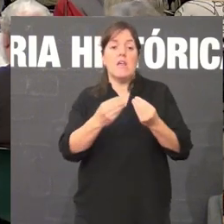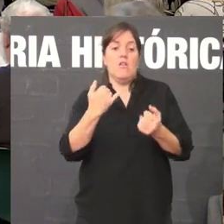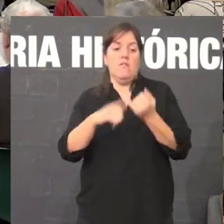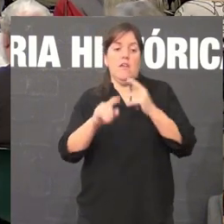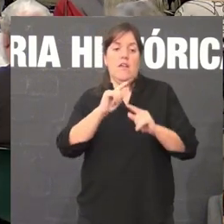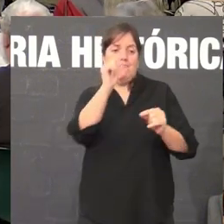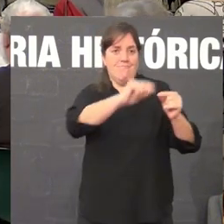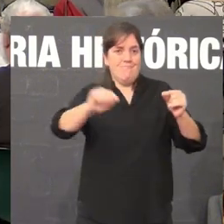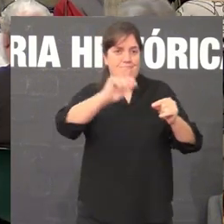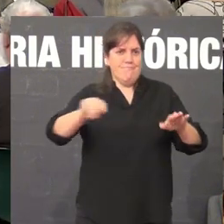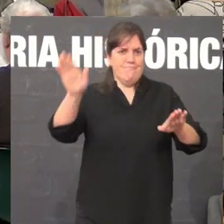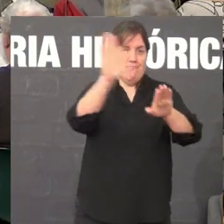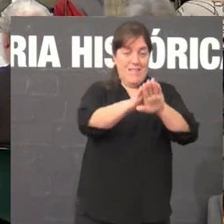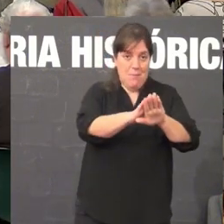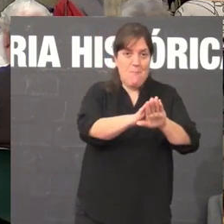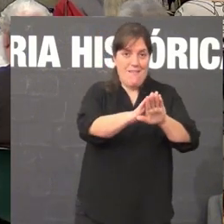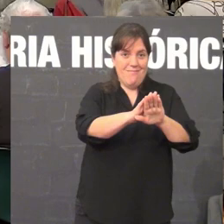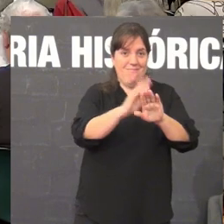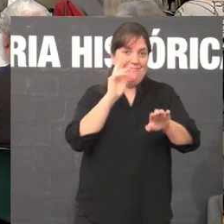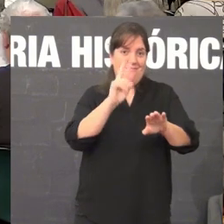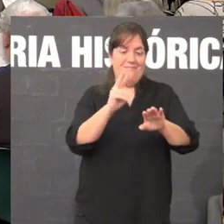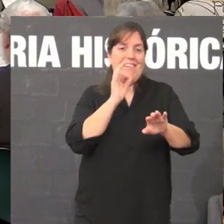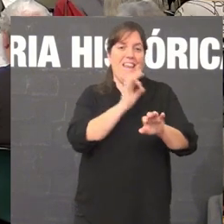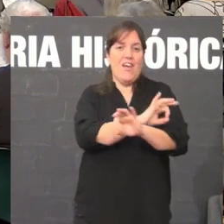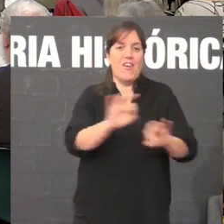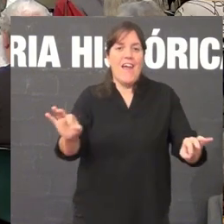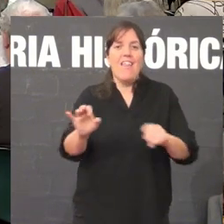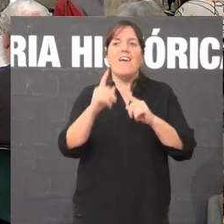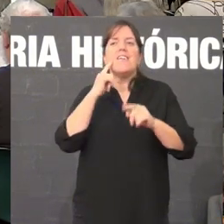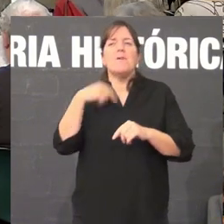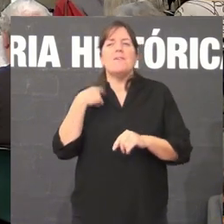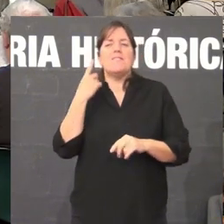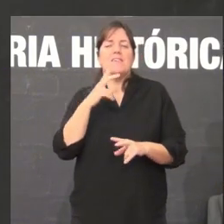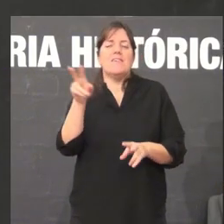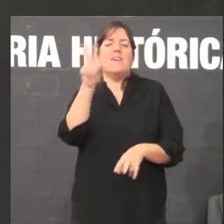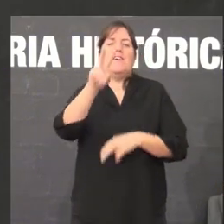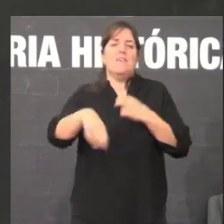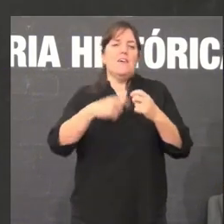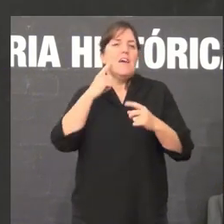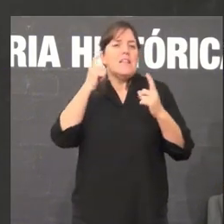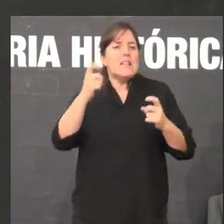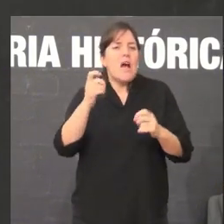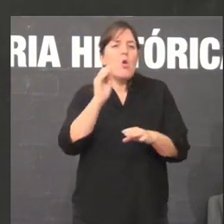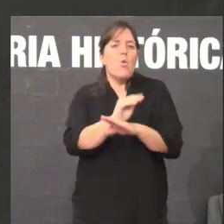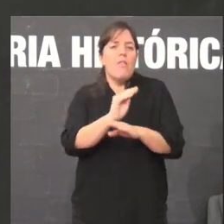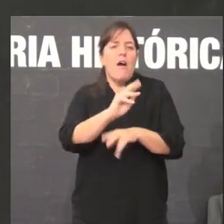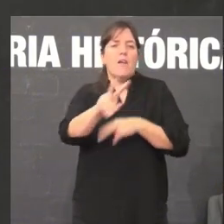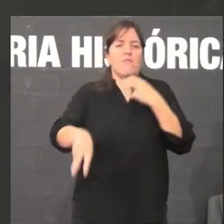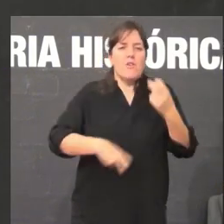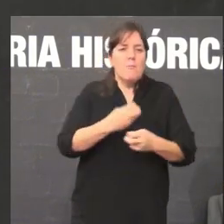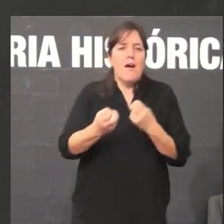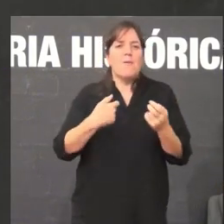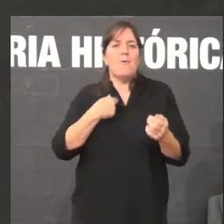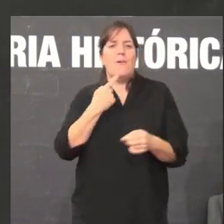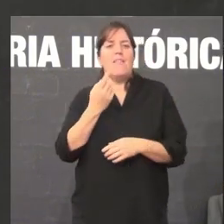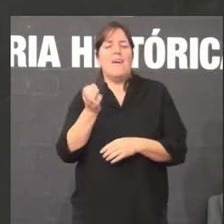restos, vese despois de anos de cuidados, de tentar repintados, mas di moitísimo esta